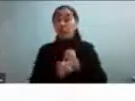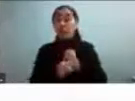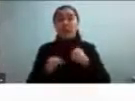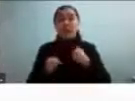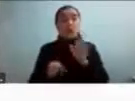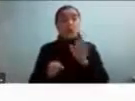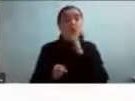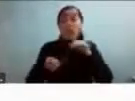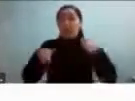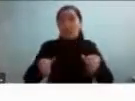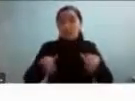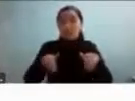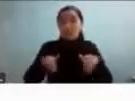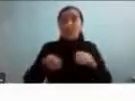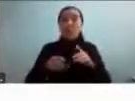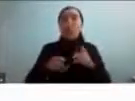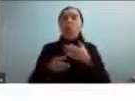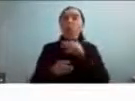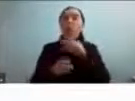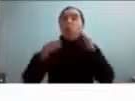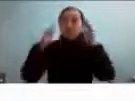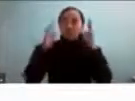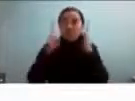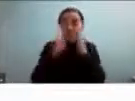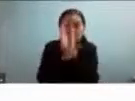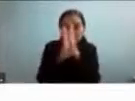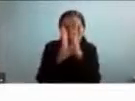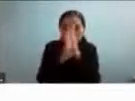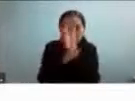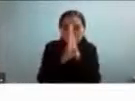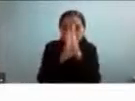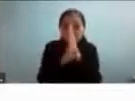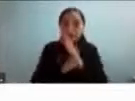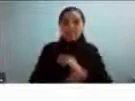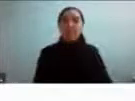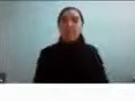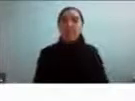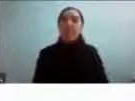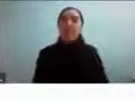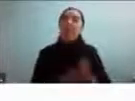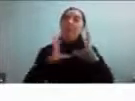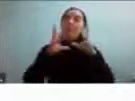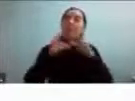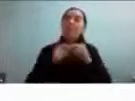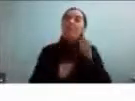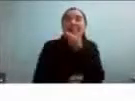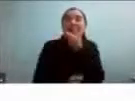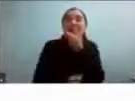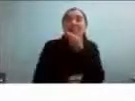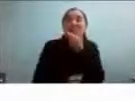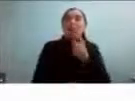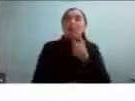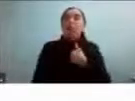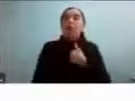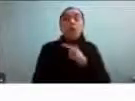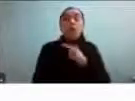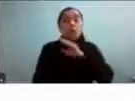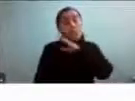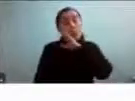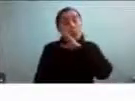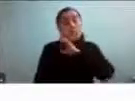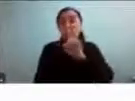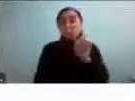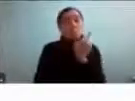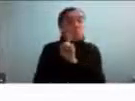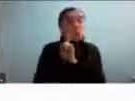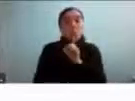que me estuviera escondiendo. Bueno, mi familia se reía un poco de mí porque cuando chica yo decía que no dormía y hubo un par